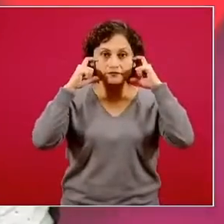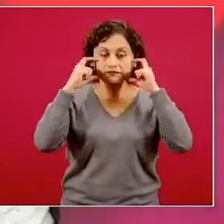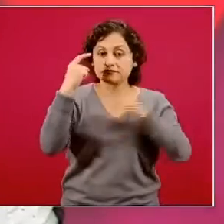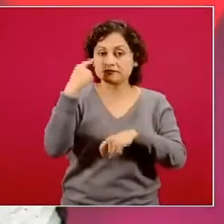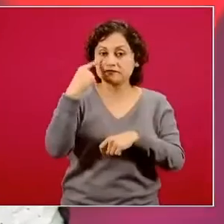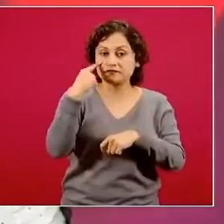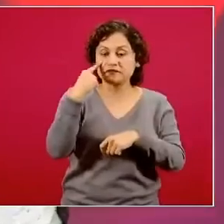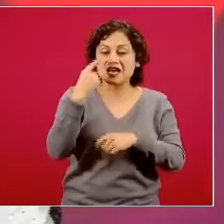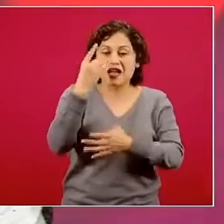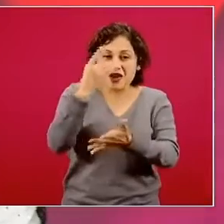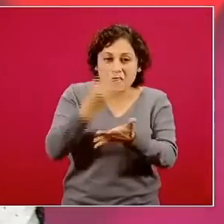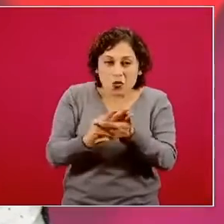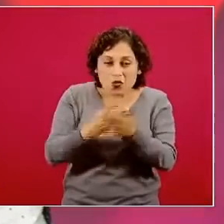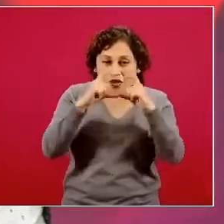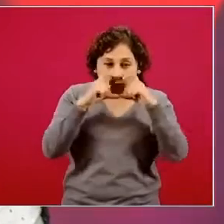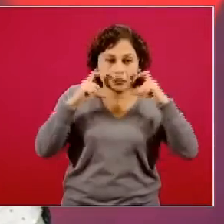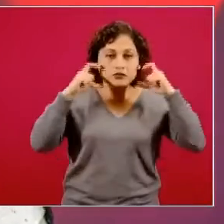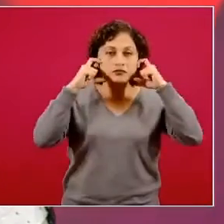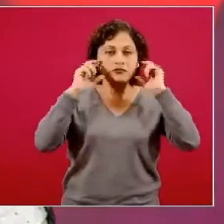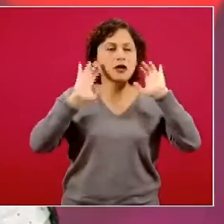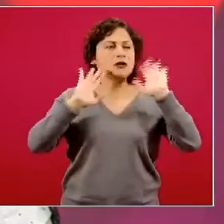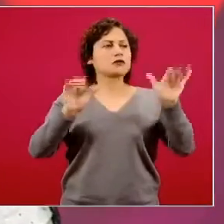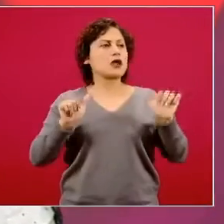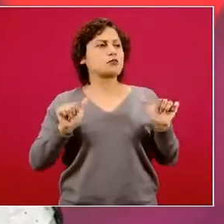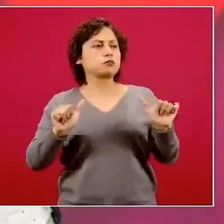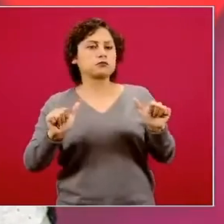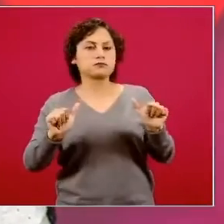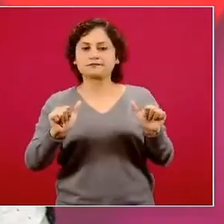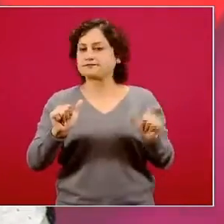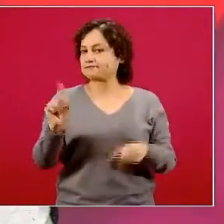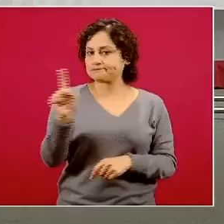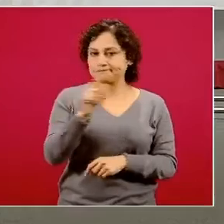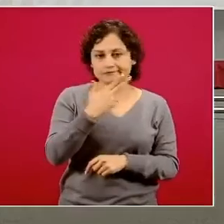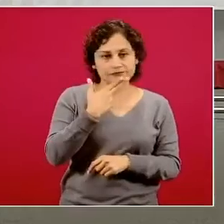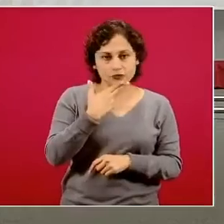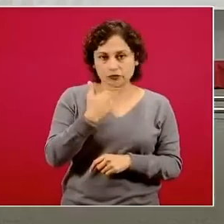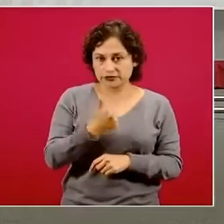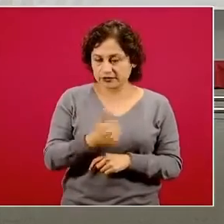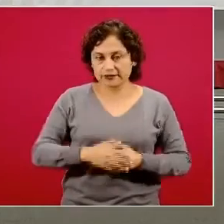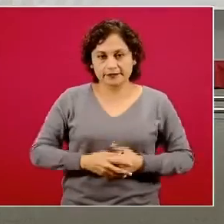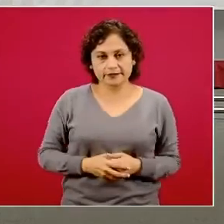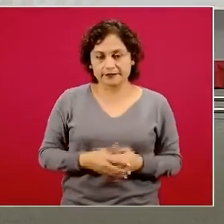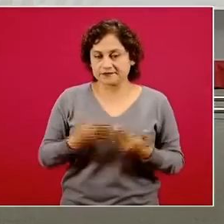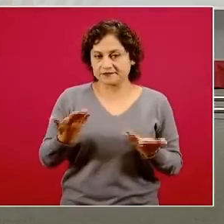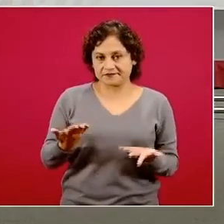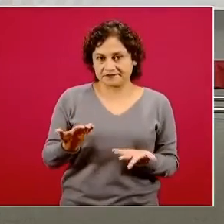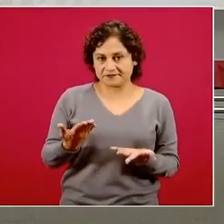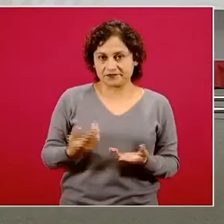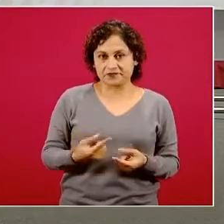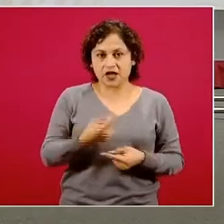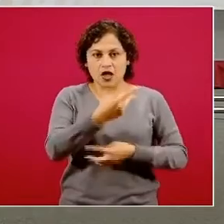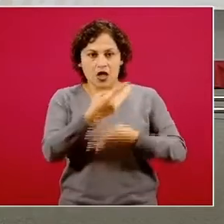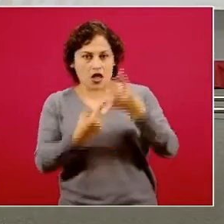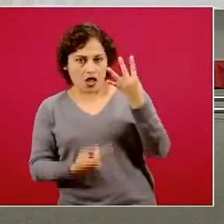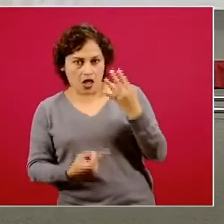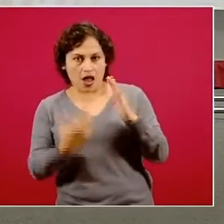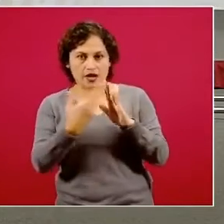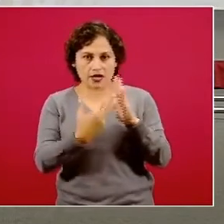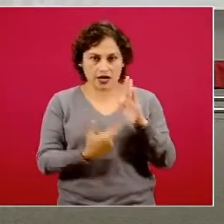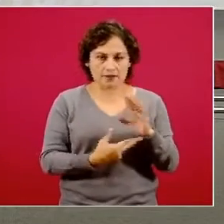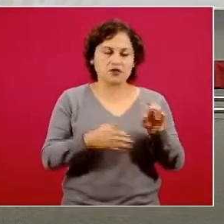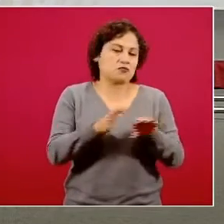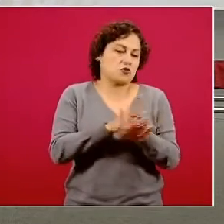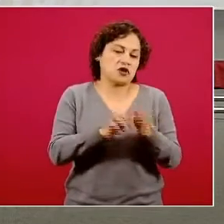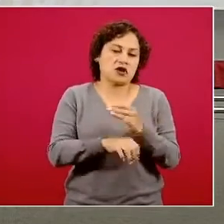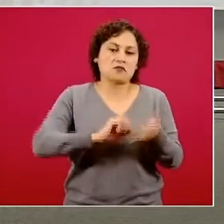no sirven, ninguna medida sirve solita, ni lavarnos las manos nada más,